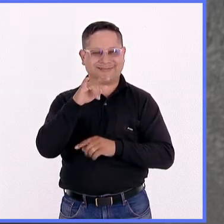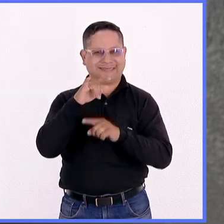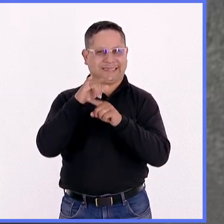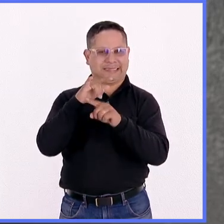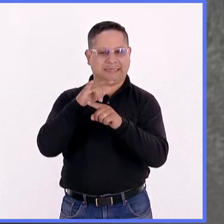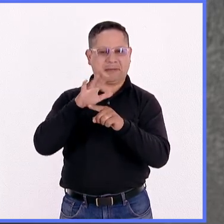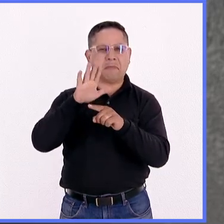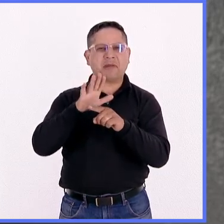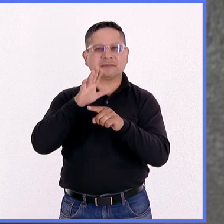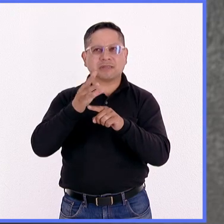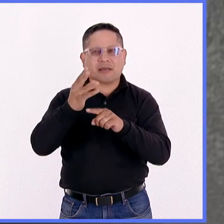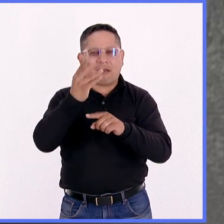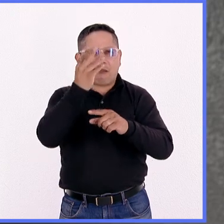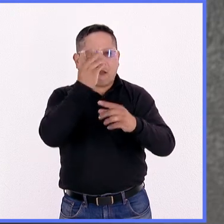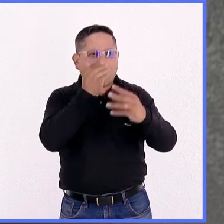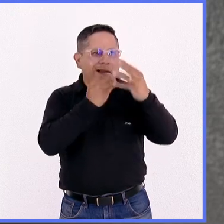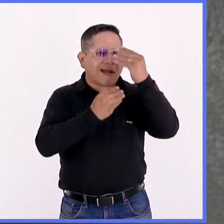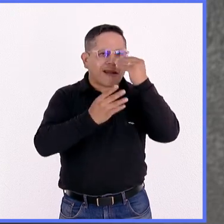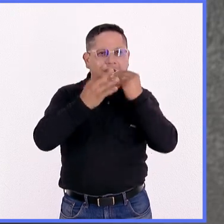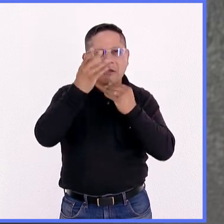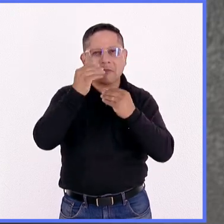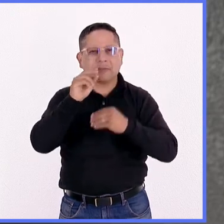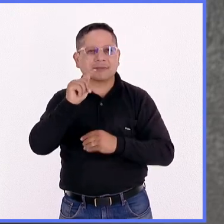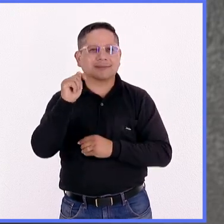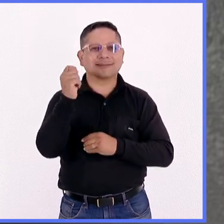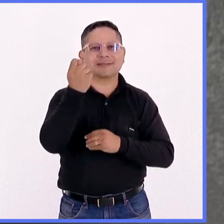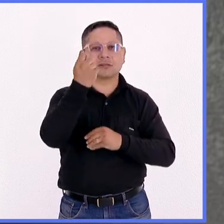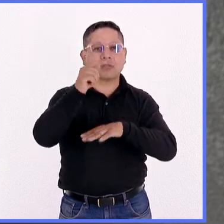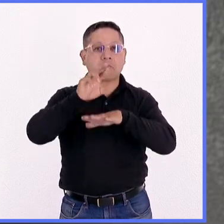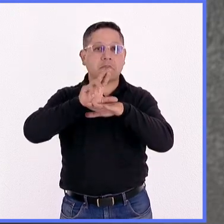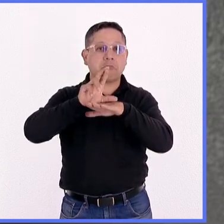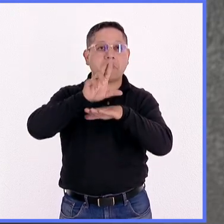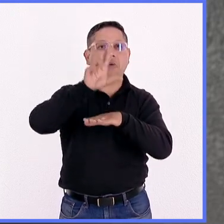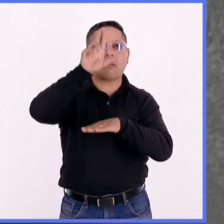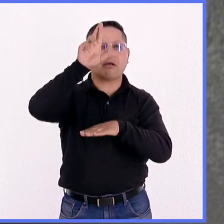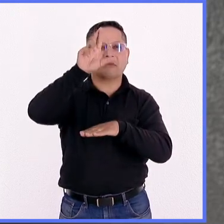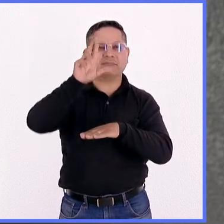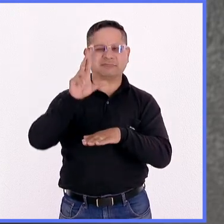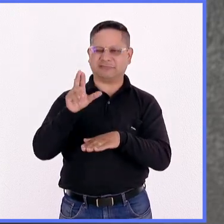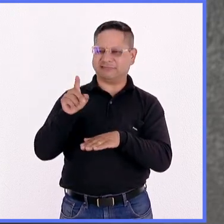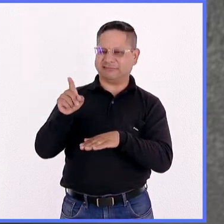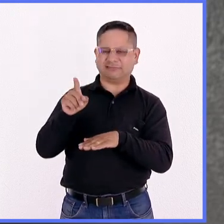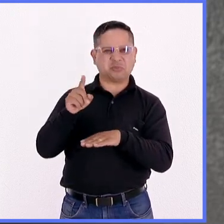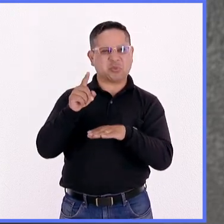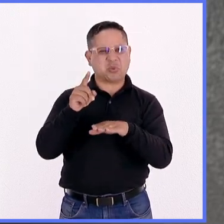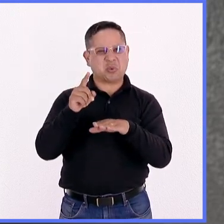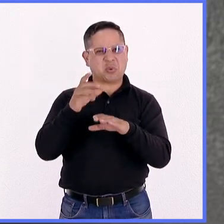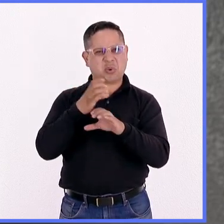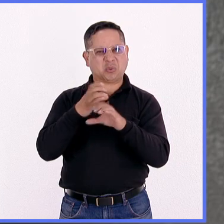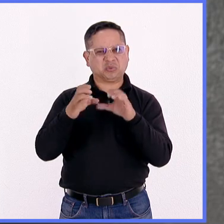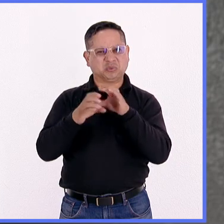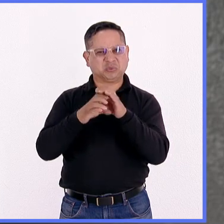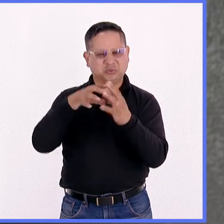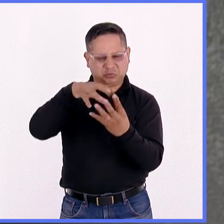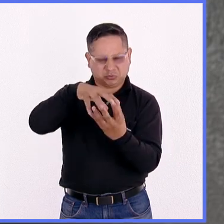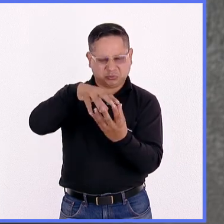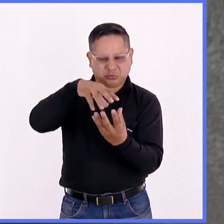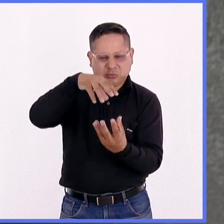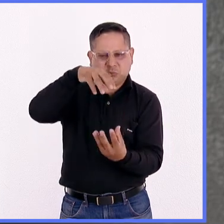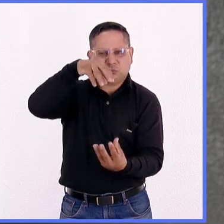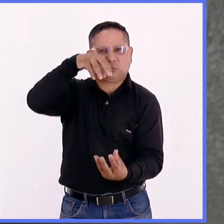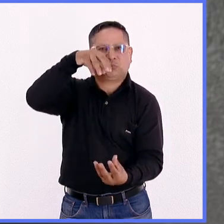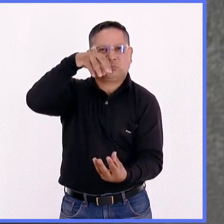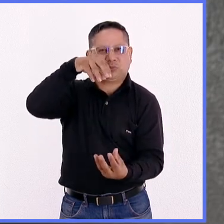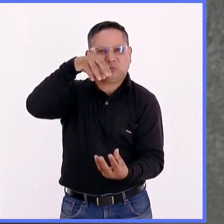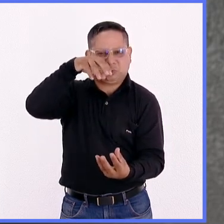actual de entender la tecnología espacial. Es un artefacto que tiene todos los componentes